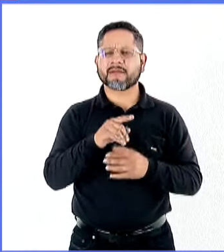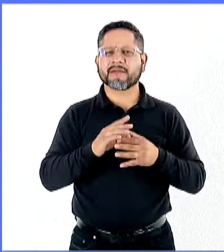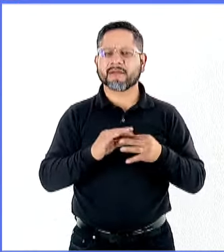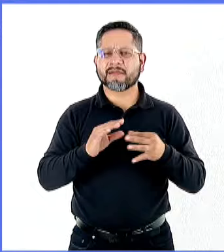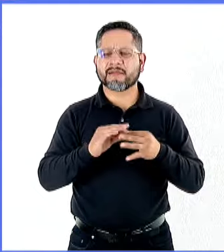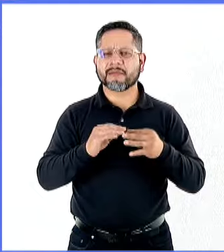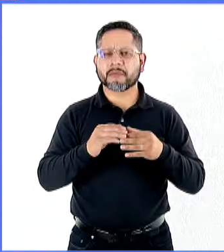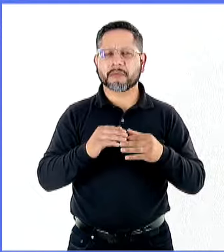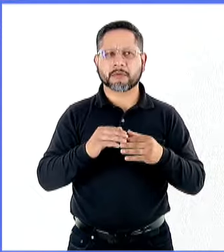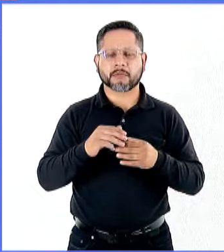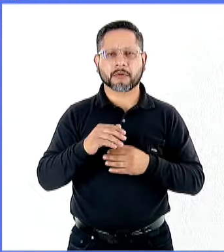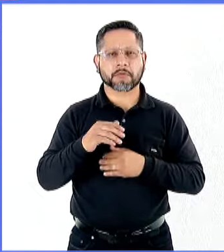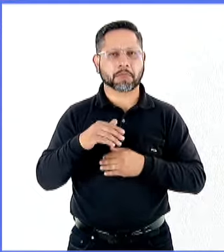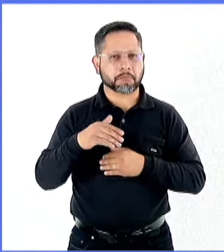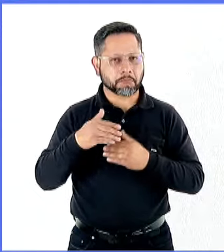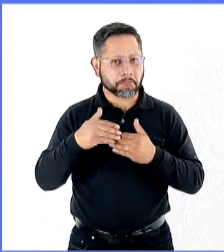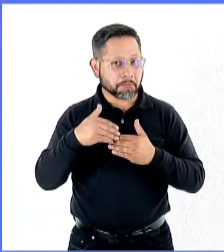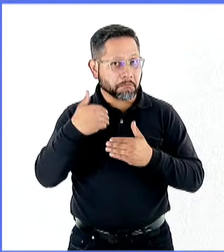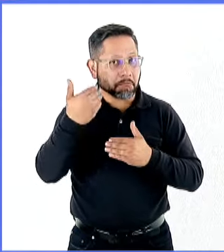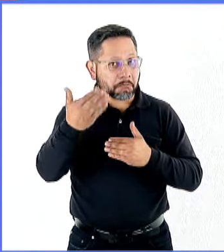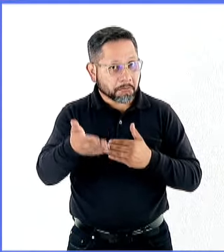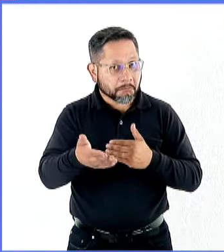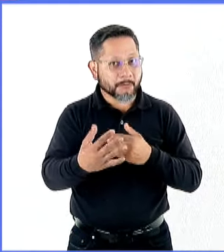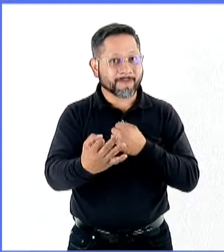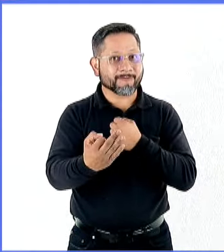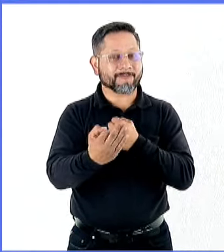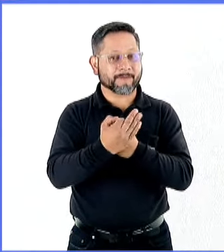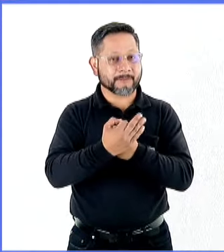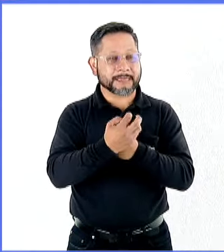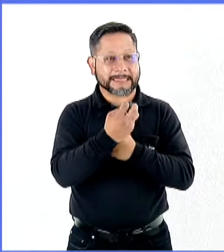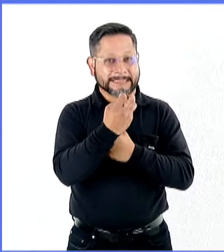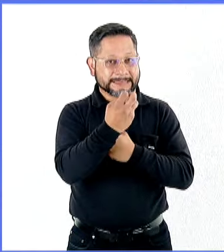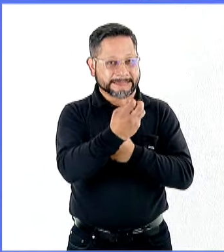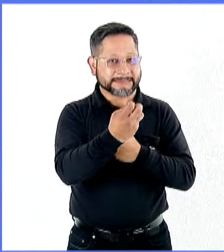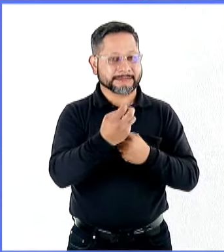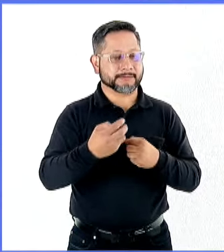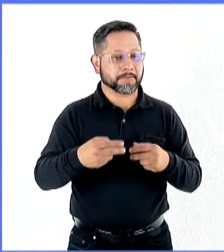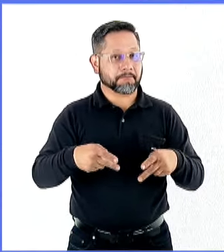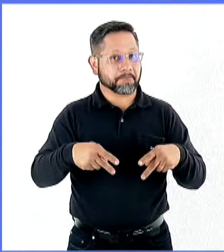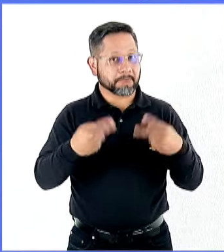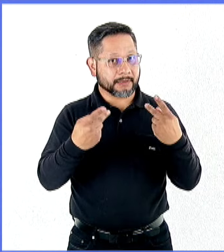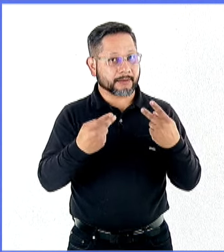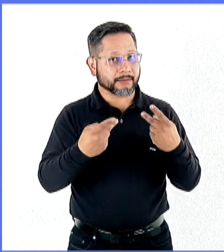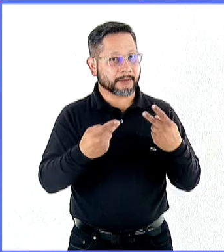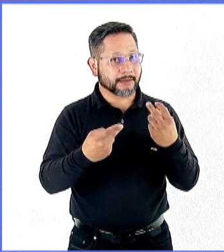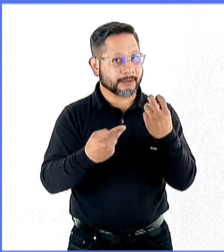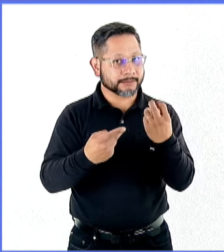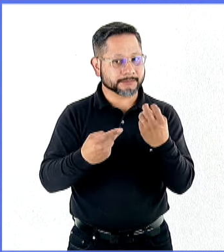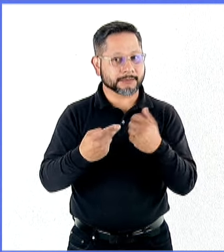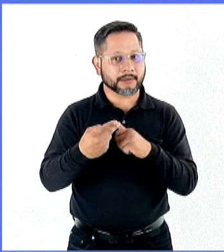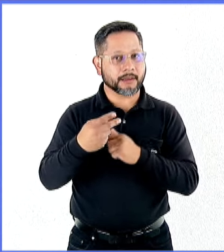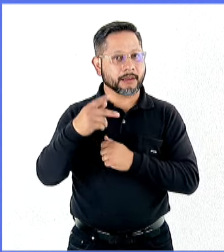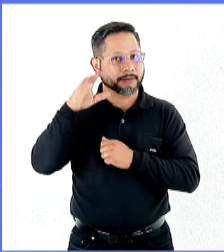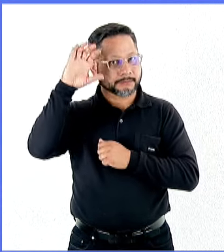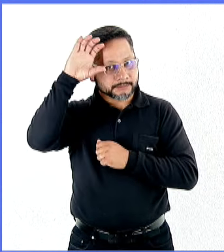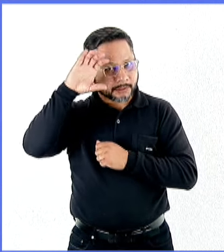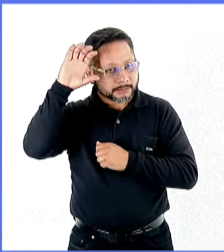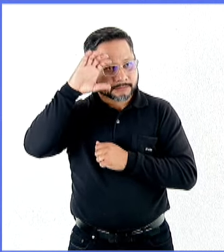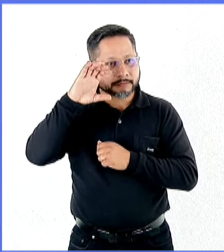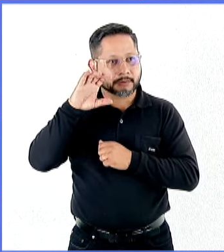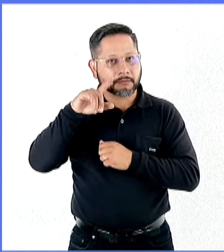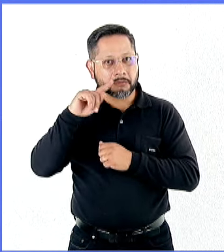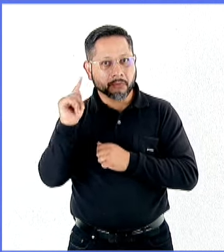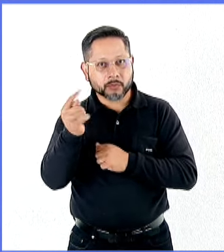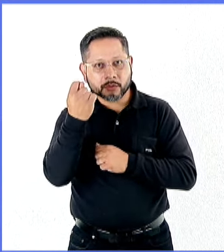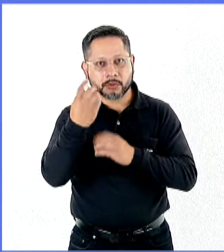los beneficios que podría tener esta exportación o este conocimiento de ciencia, tecnología, innovación que